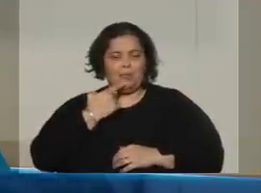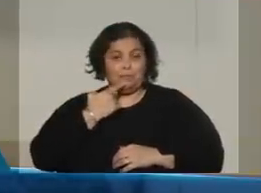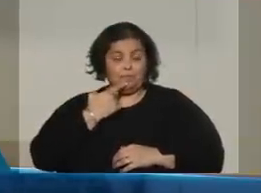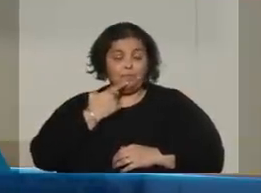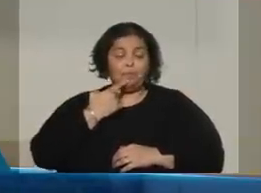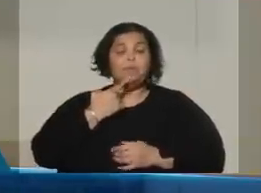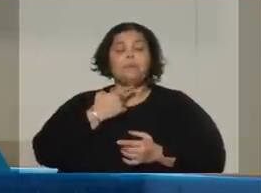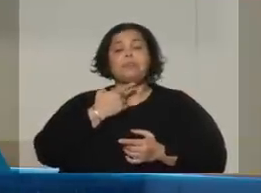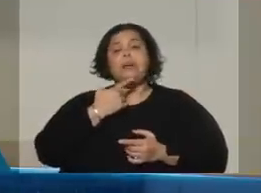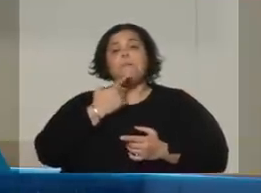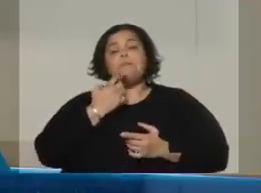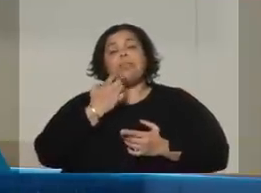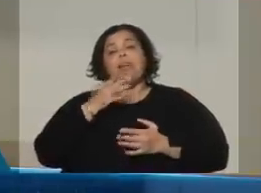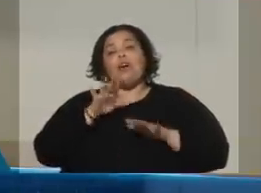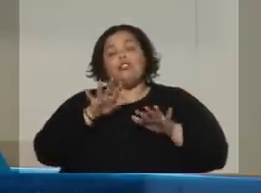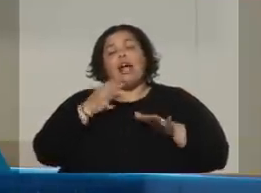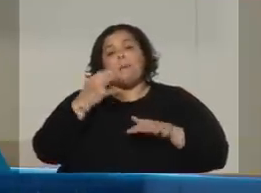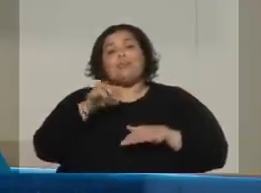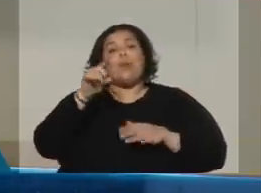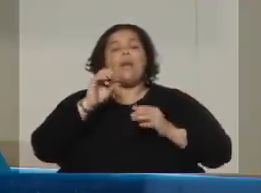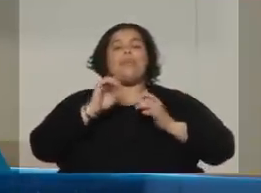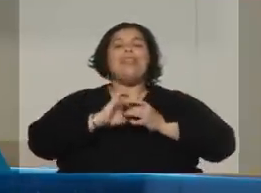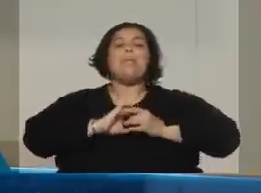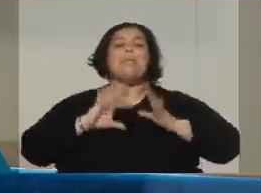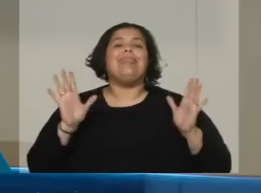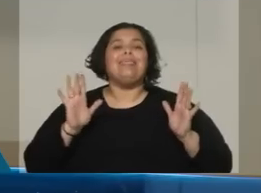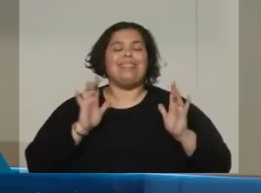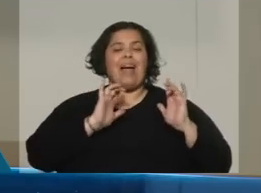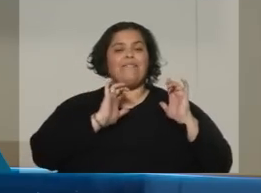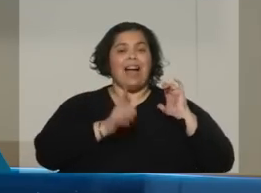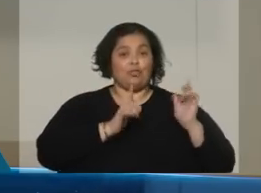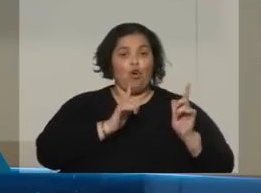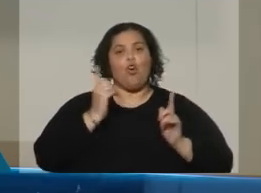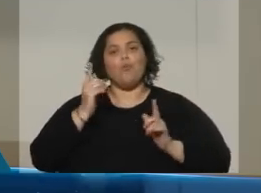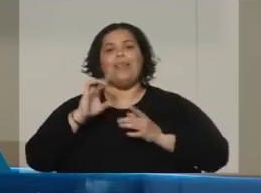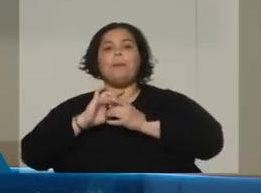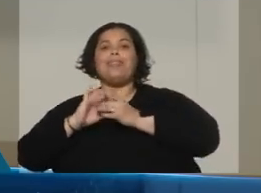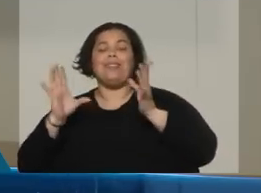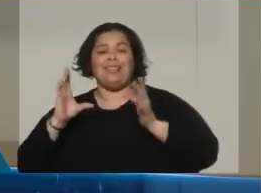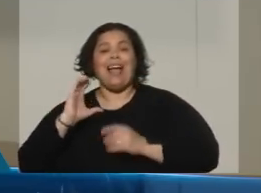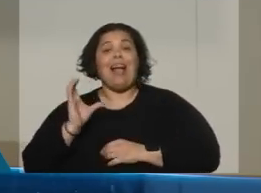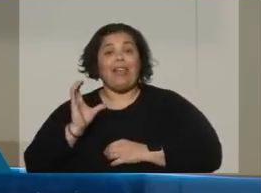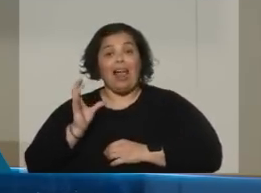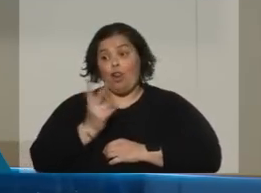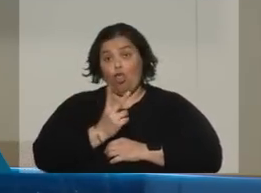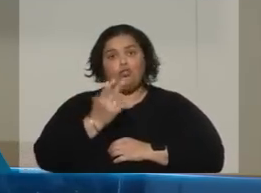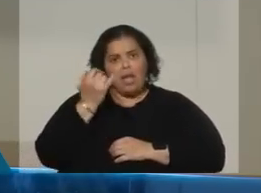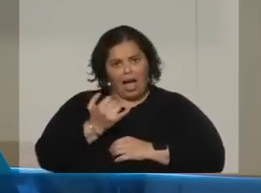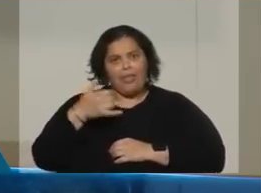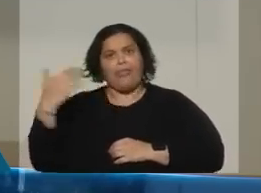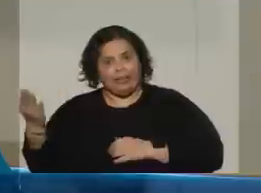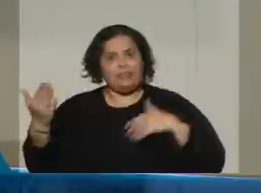Tanto entre los independentistas vascos como los catalanes hay derecha e izquierda. Puigdemont, que aparece como el más radical,